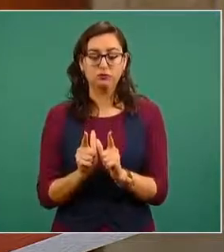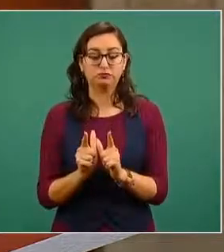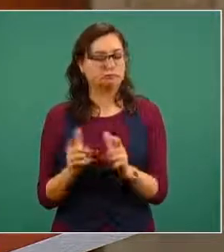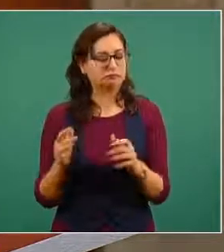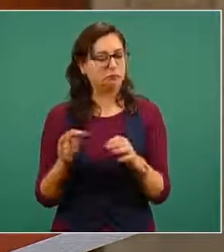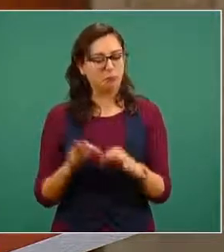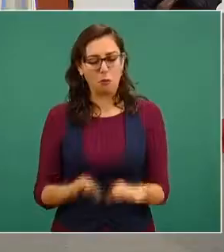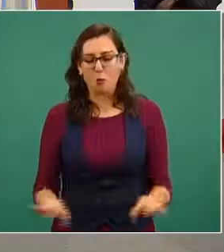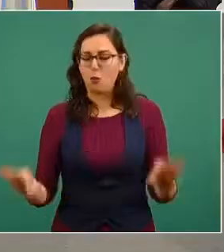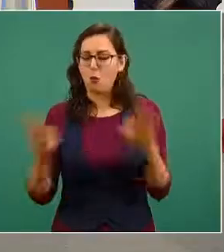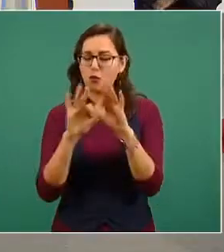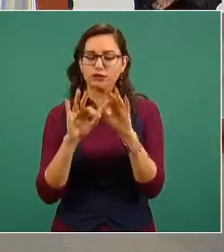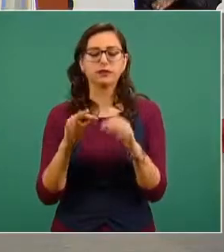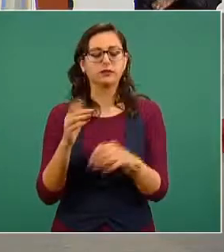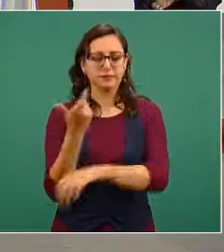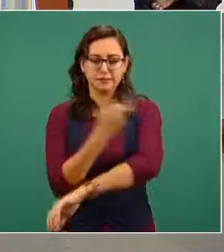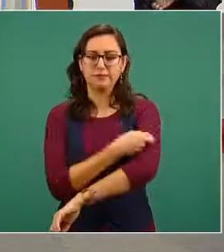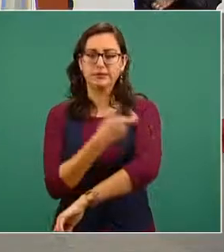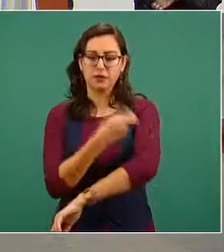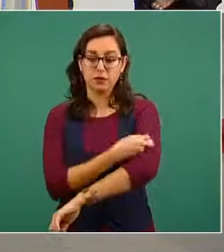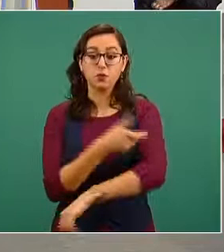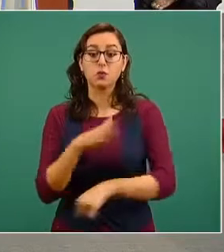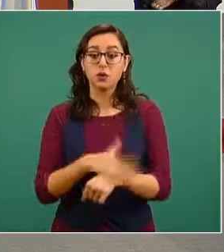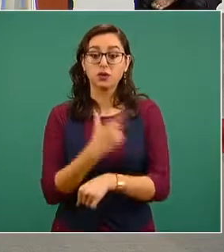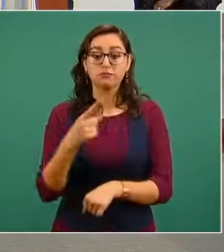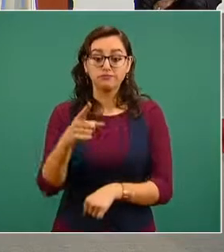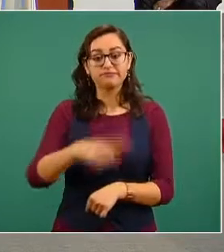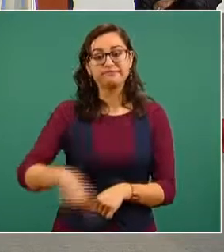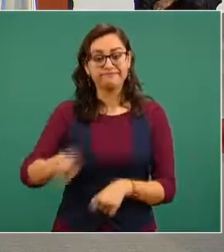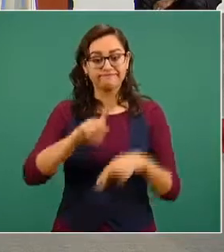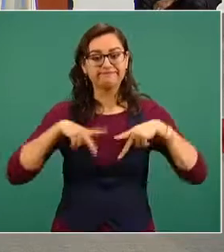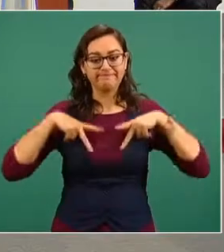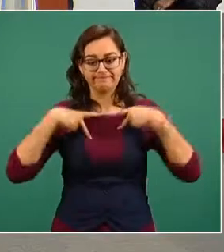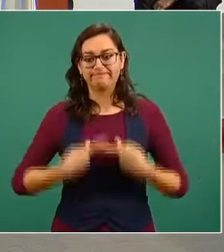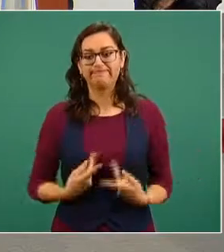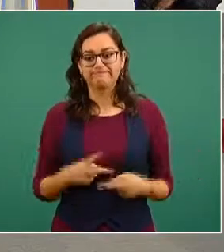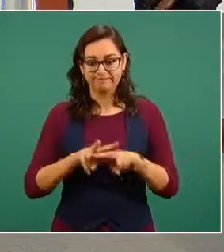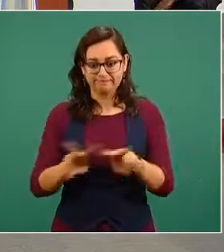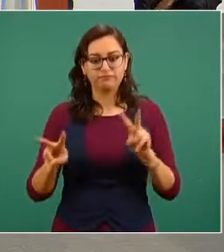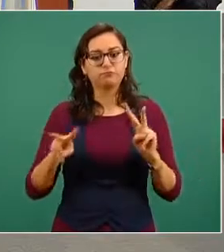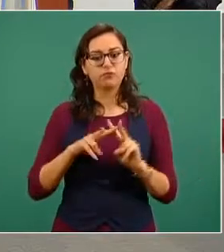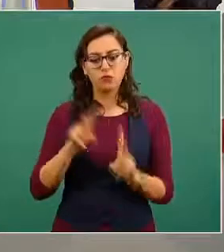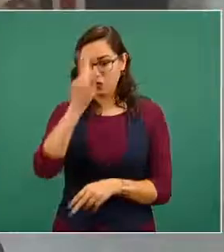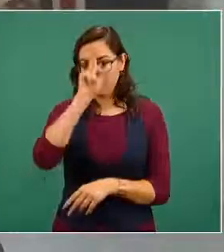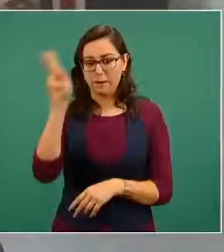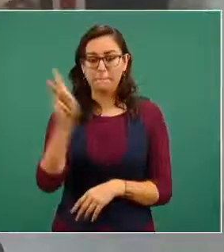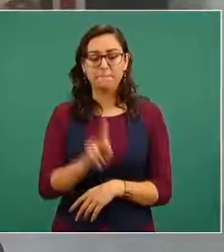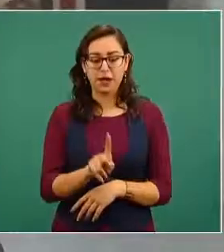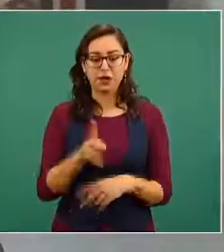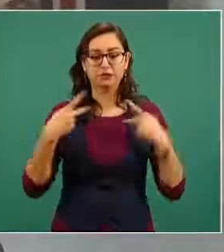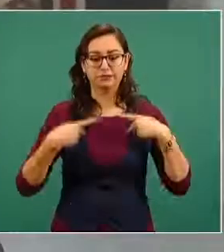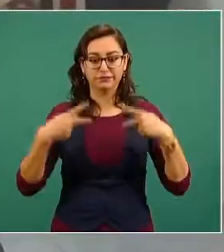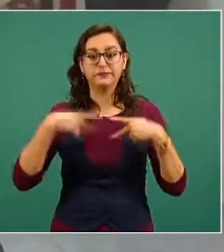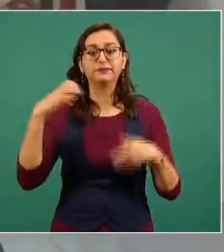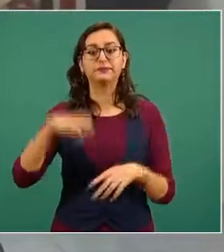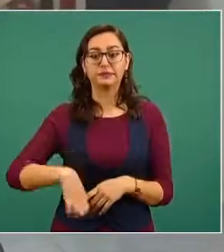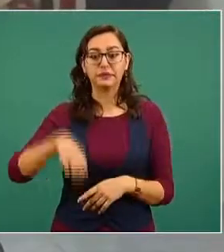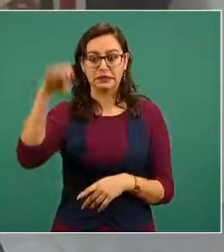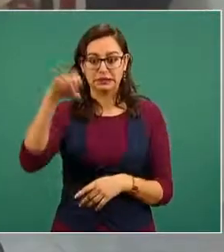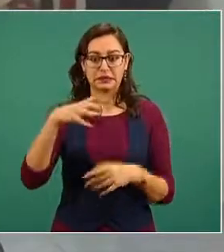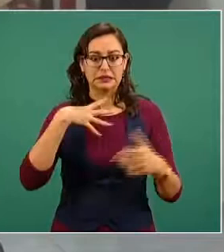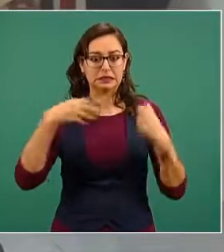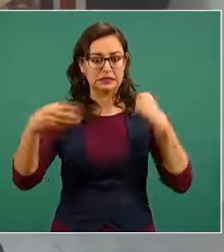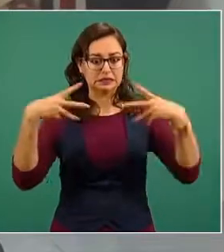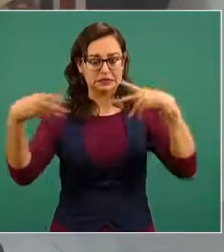prioritario preferente por la vulnerabilidad que tienen nuestros adultos mayores frente a la